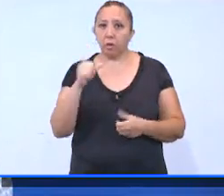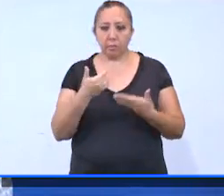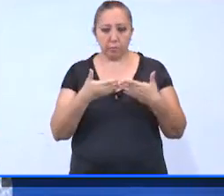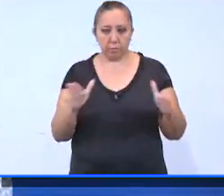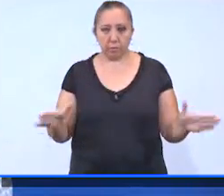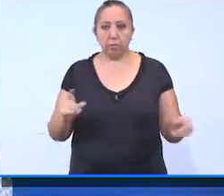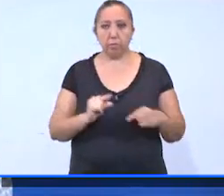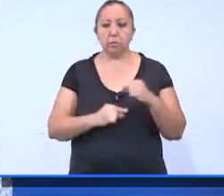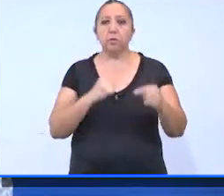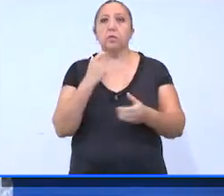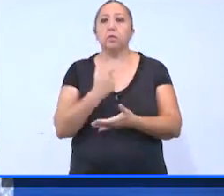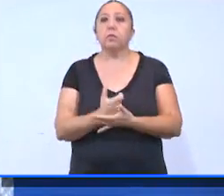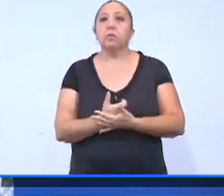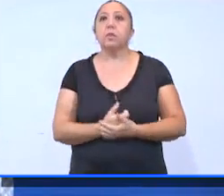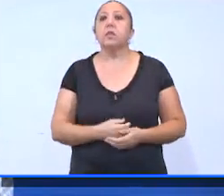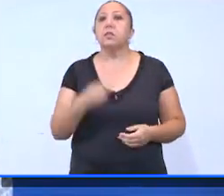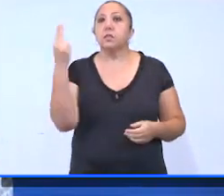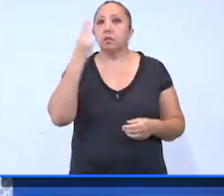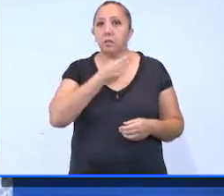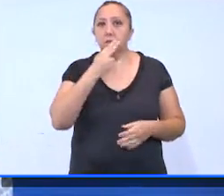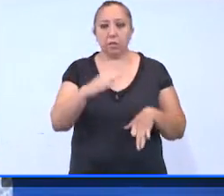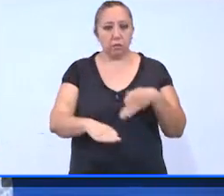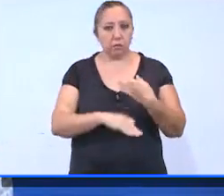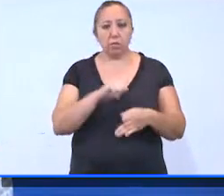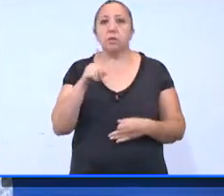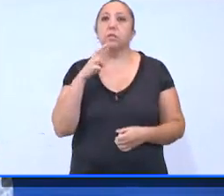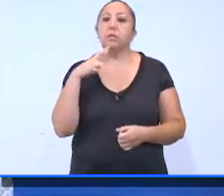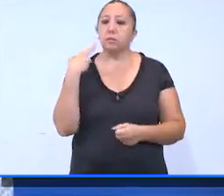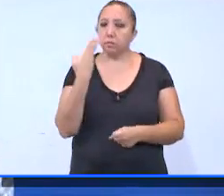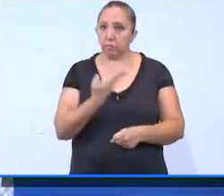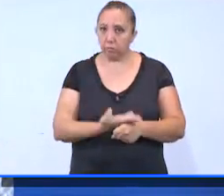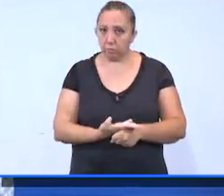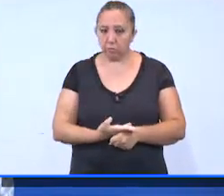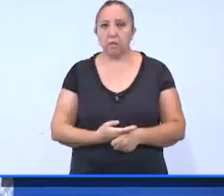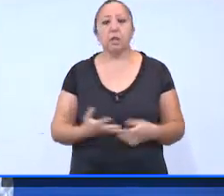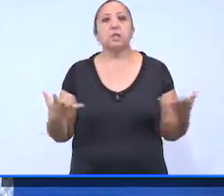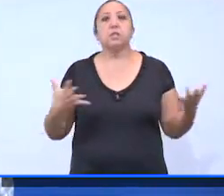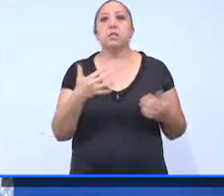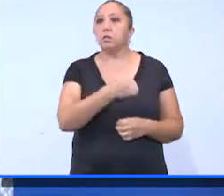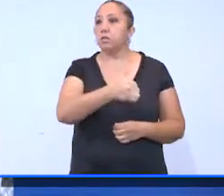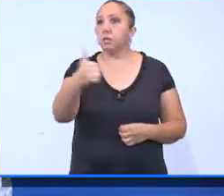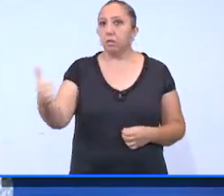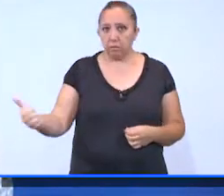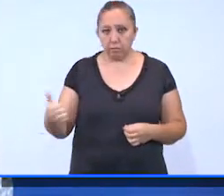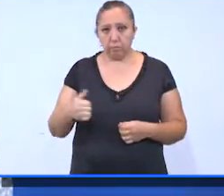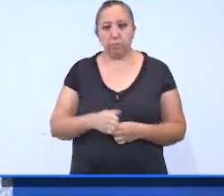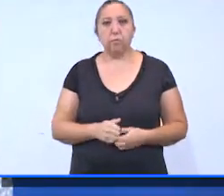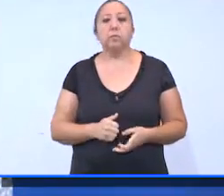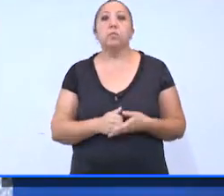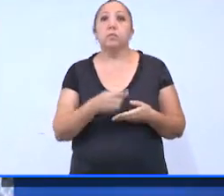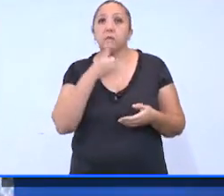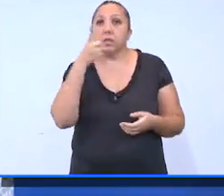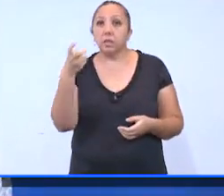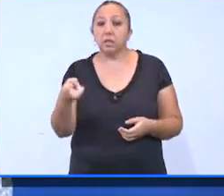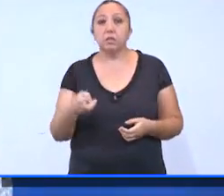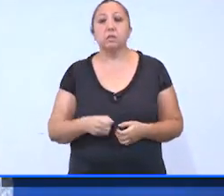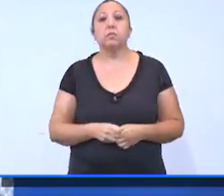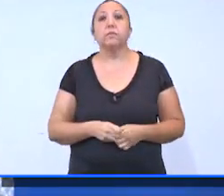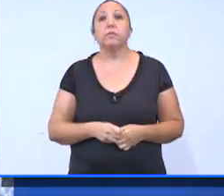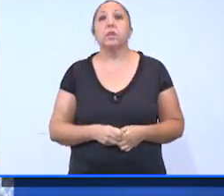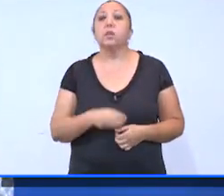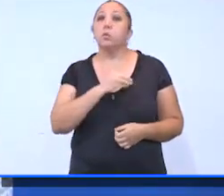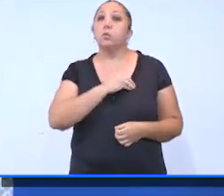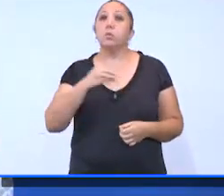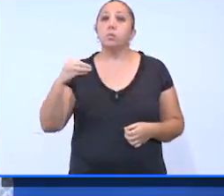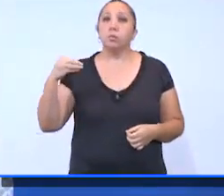gradual de nuestra economía es necesario que todos seamos responsables haciendo cada quien nuestra parte, la cual nos corresponde, y